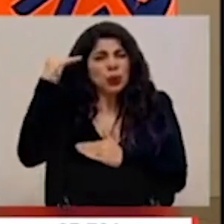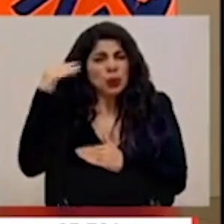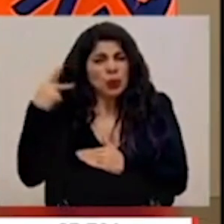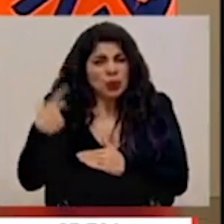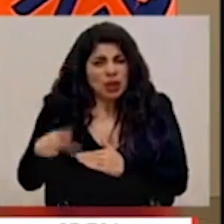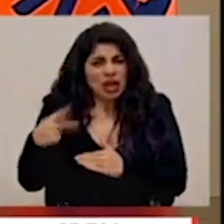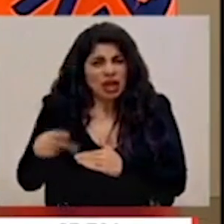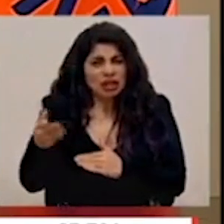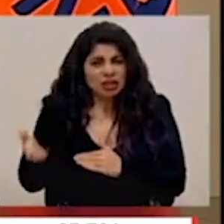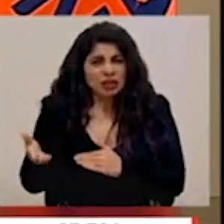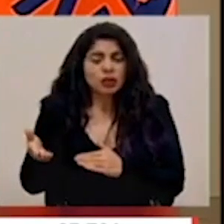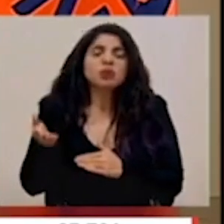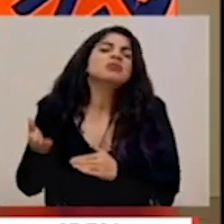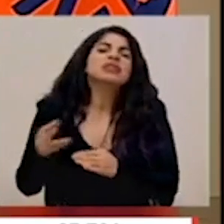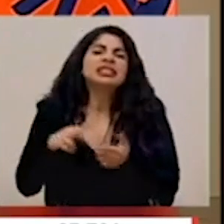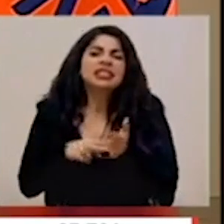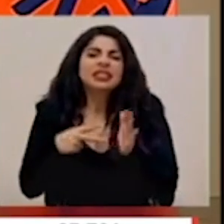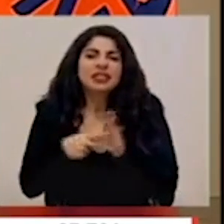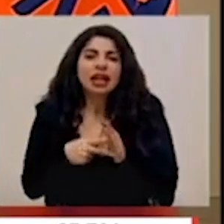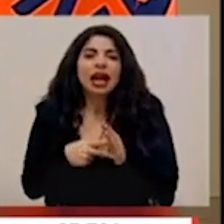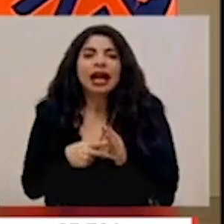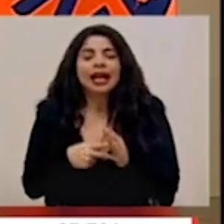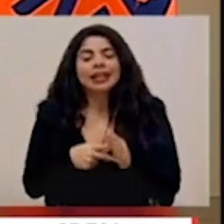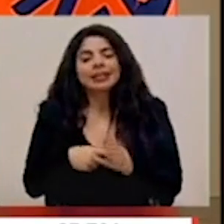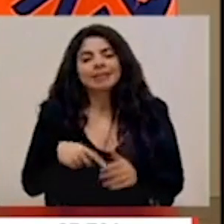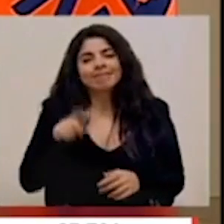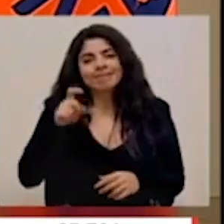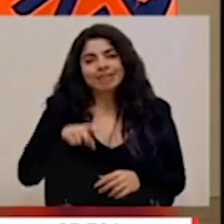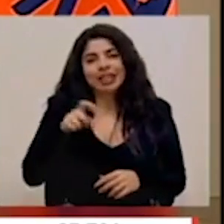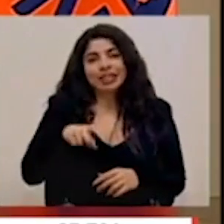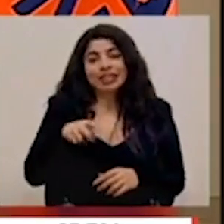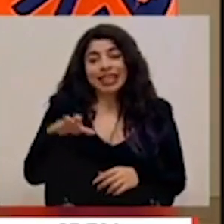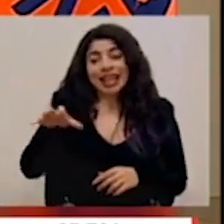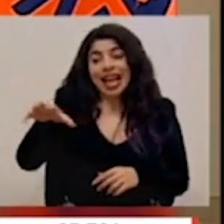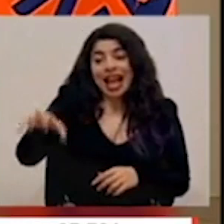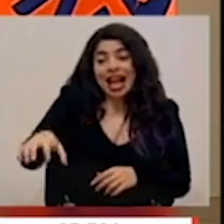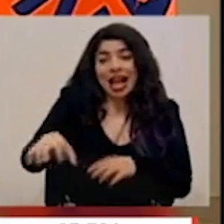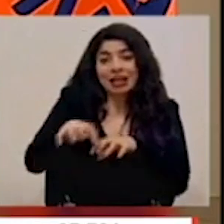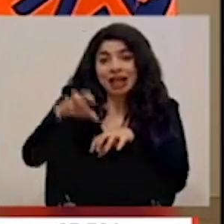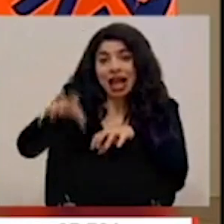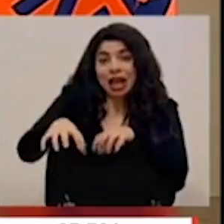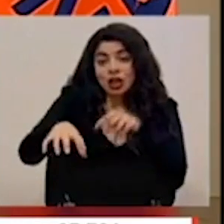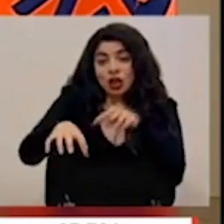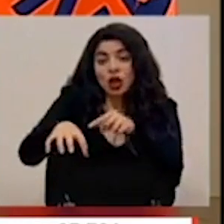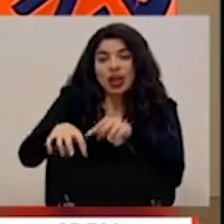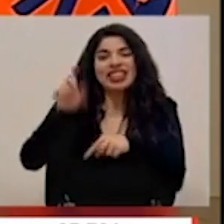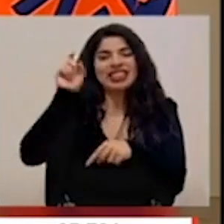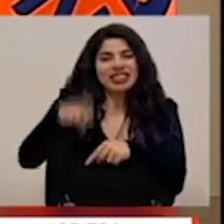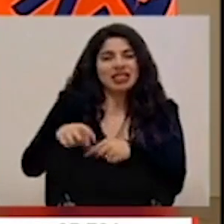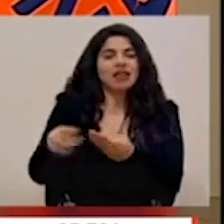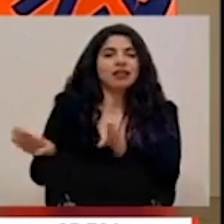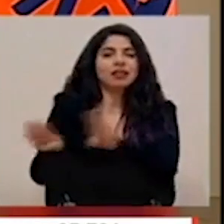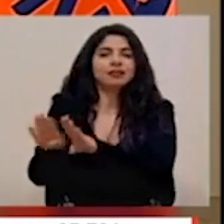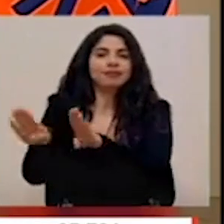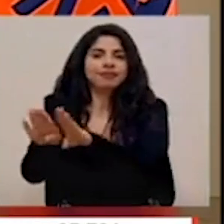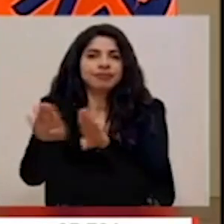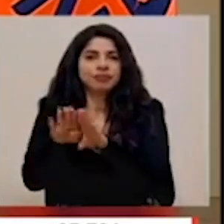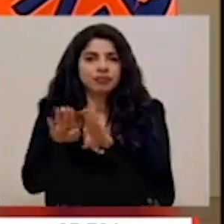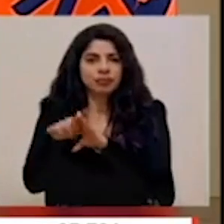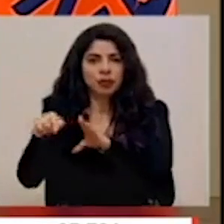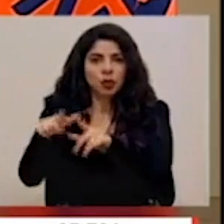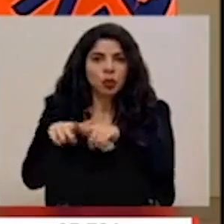lo llamamos, y eso pues implicaría que cantonalmente se tienen que aplicar los cierres que establecen la